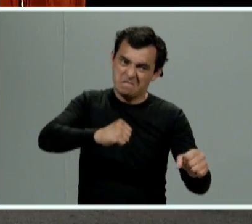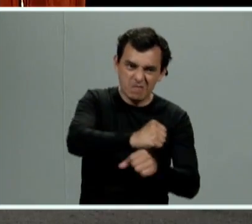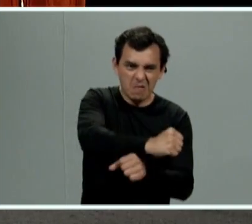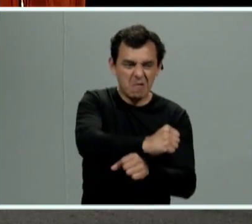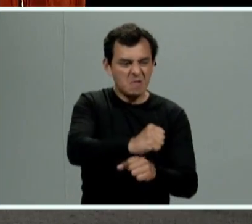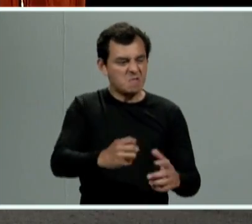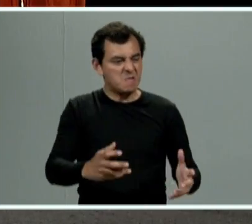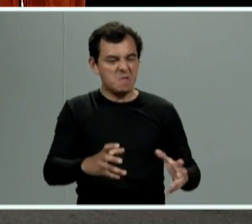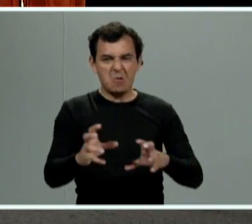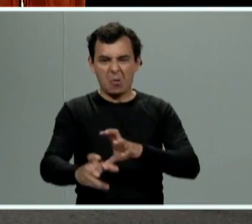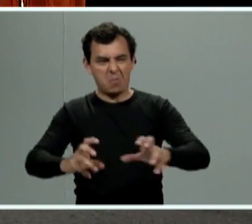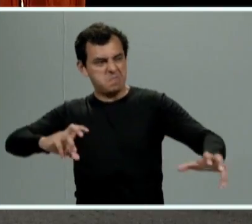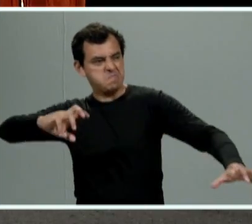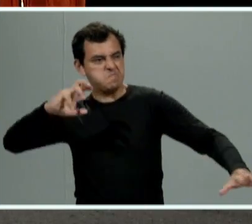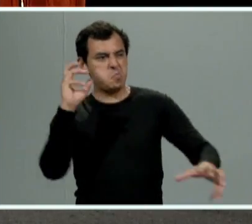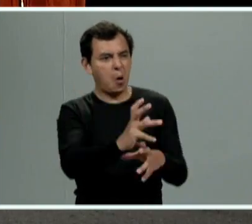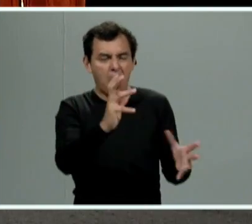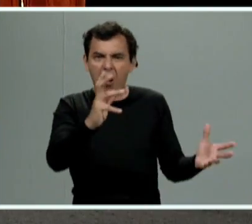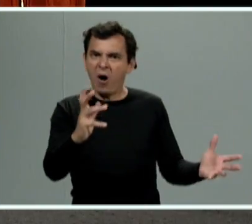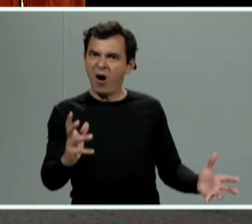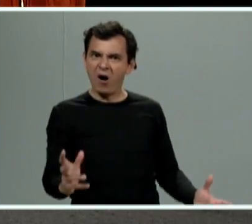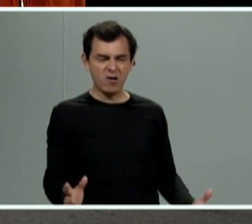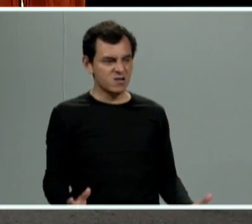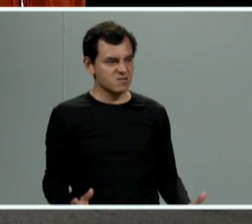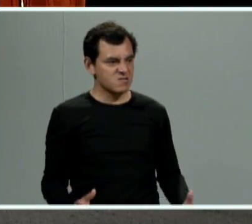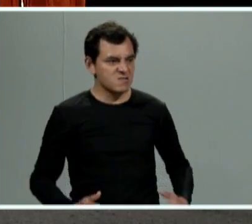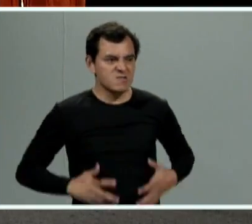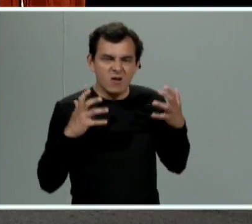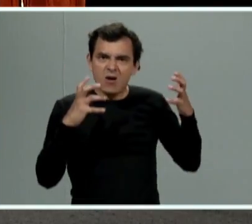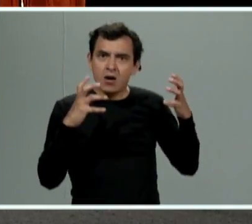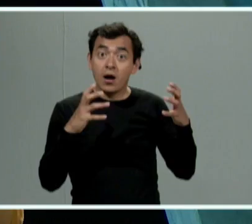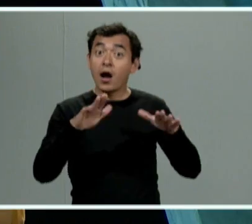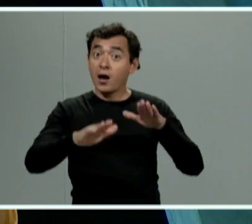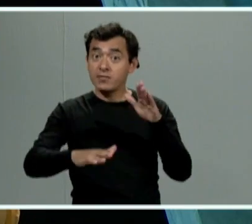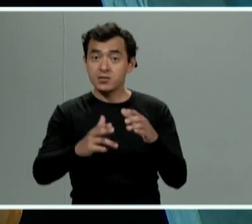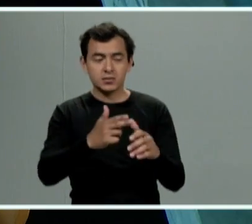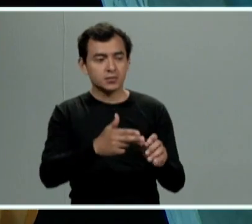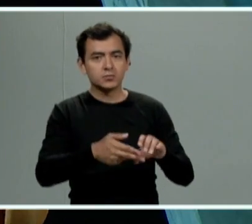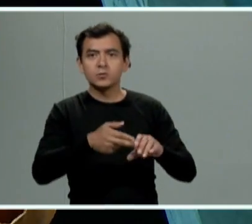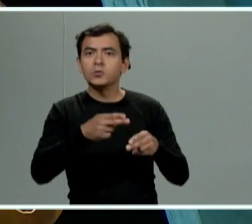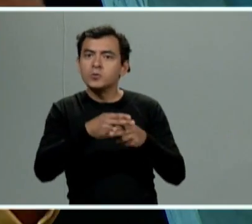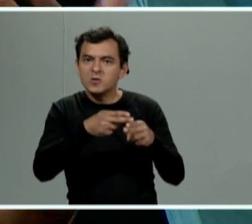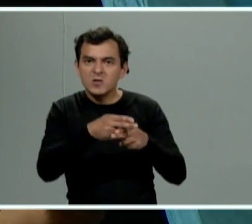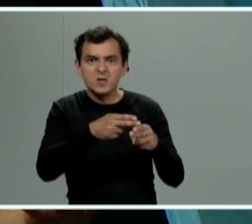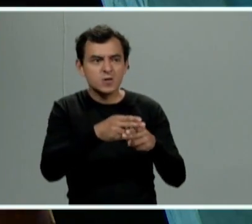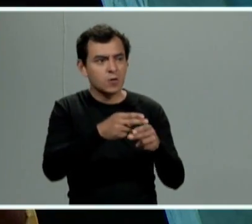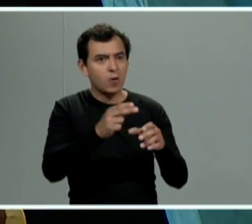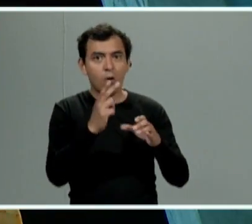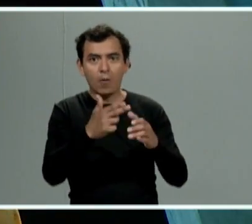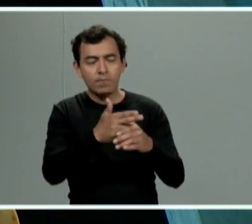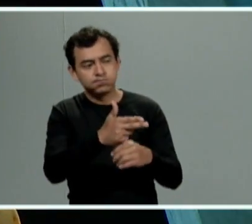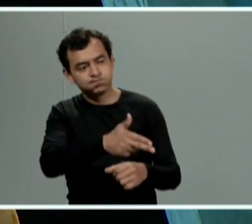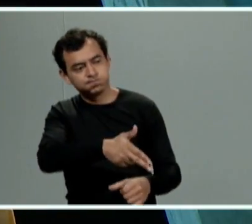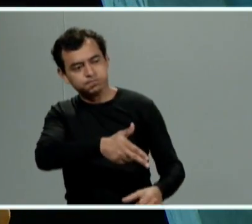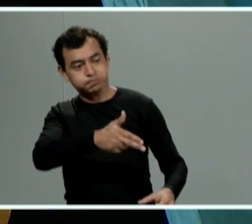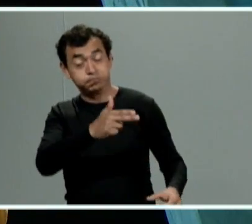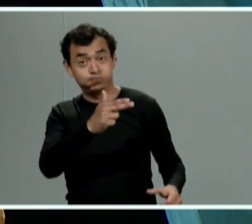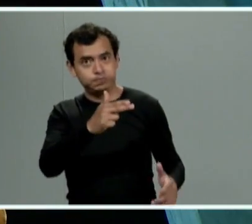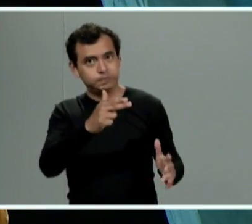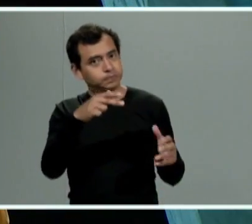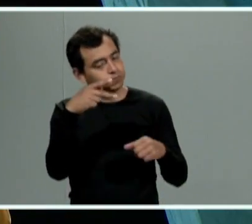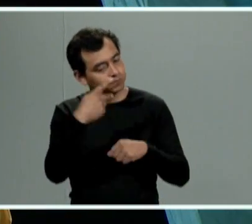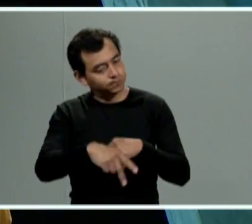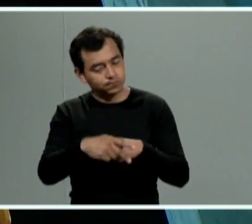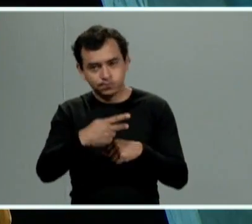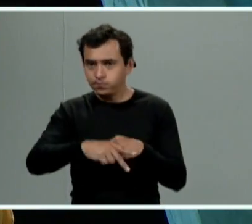que te aviento un objeto sino ya llegamos incluso al uso de armas en que bueno las consecuencias pueden ser mayor pero